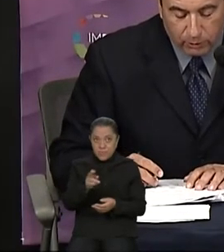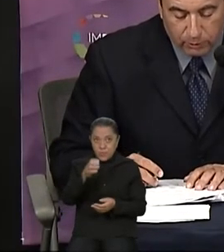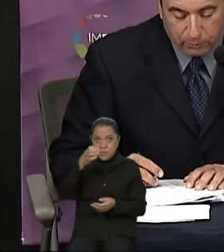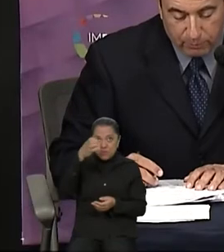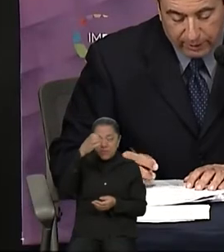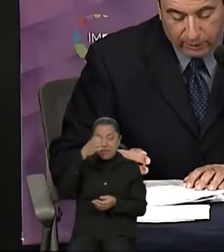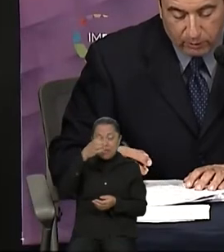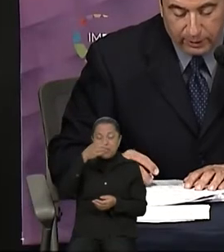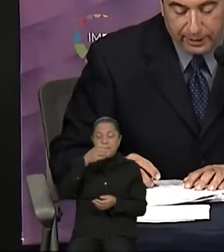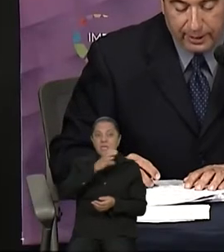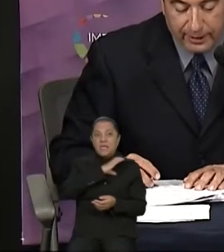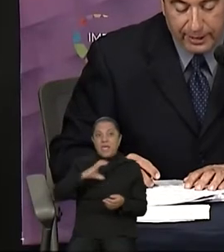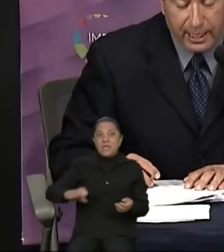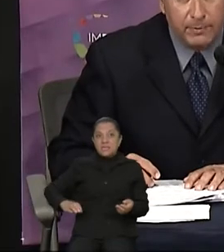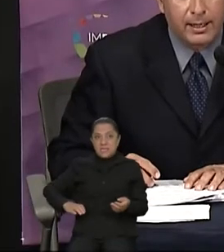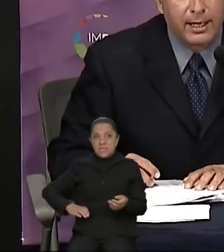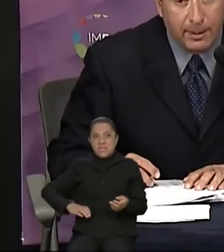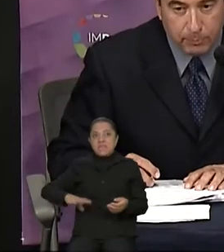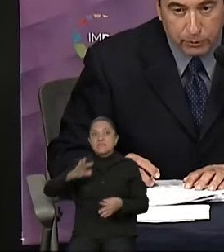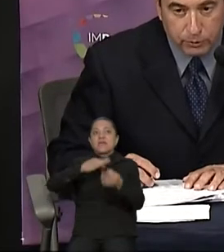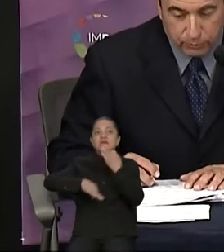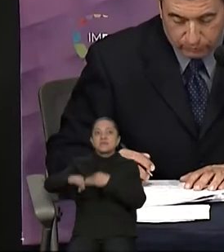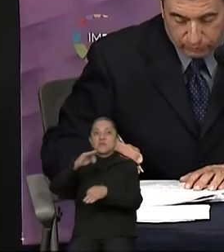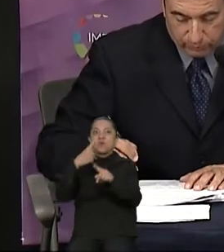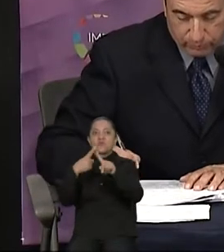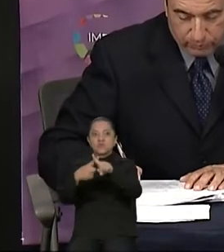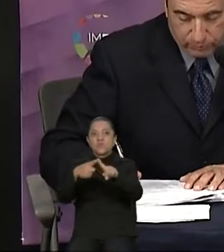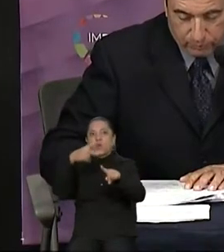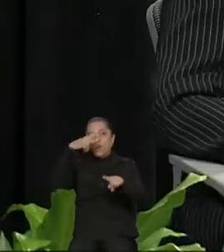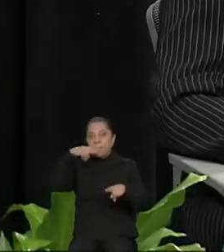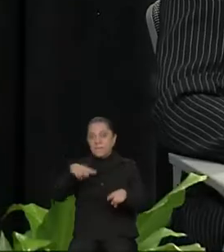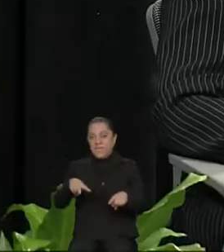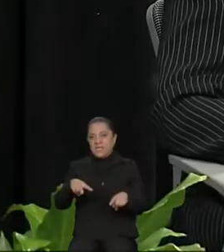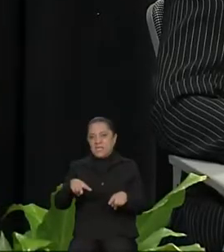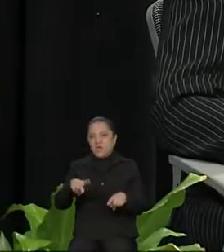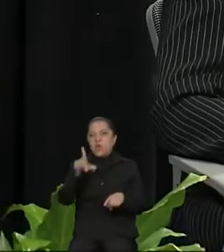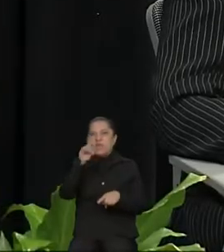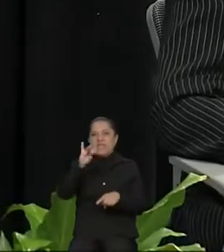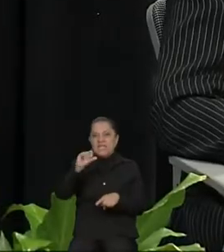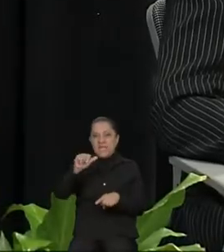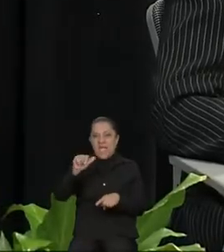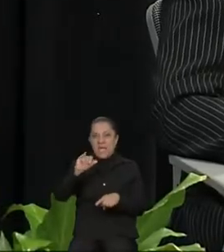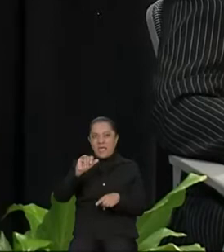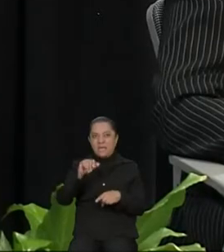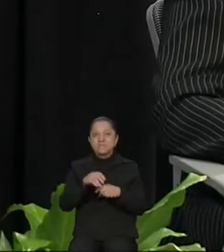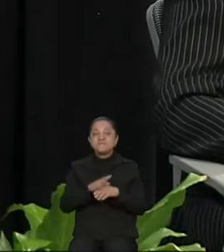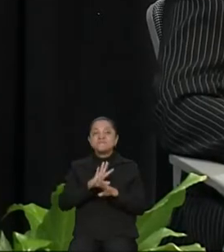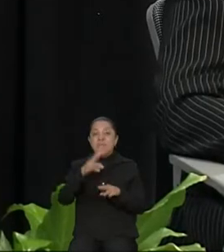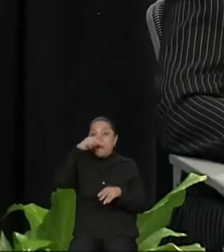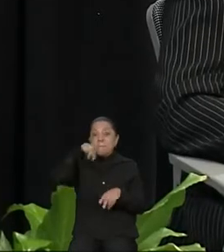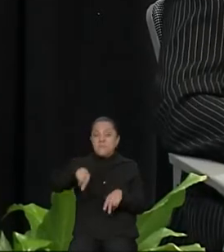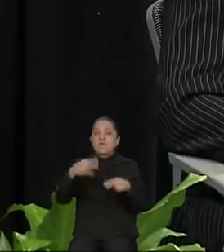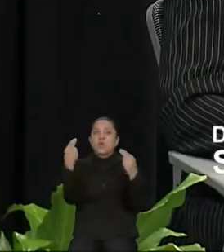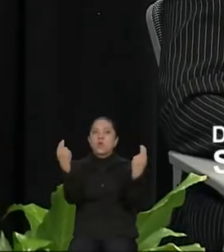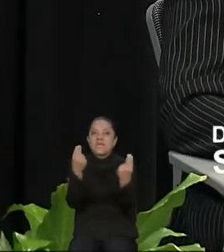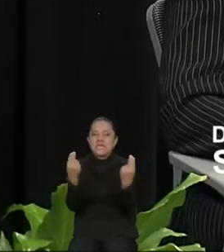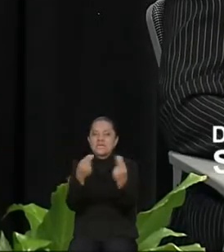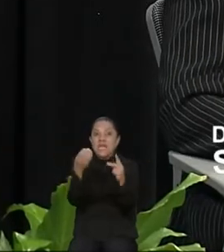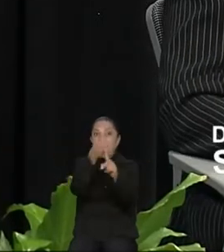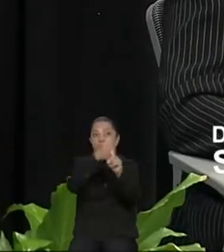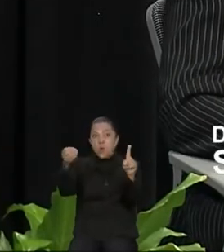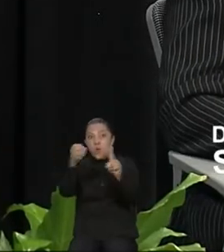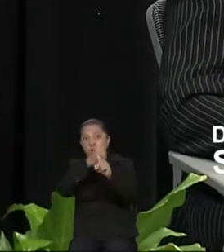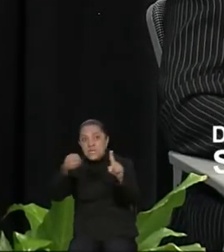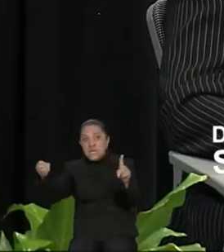colección Todos por México, Lilia Ibarra Campos. Muchas gracias. México requiere de una coordinación a favor de la seguridad,